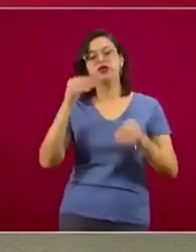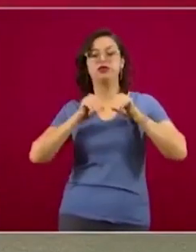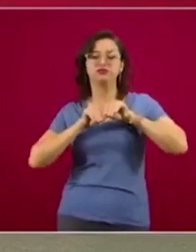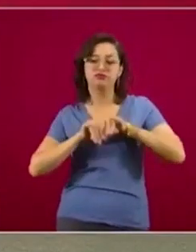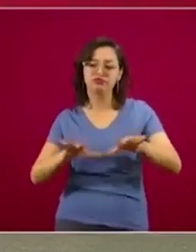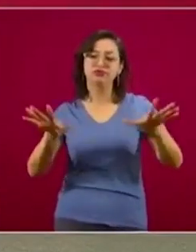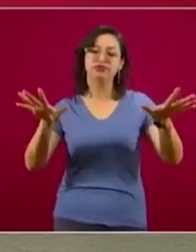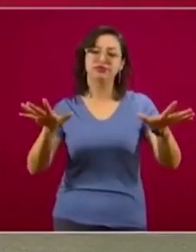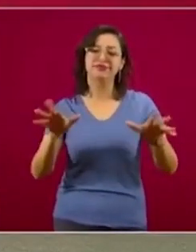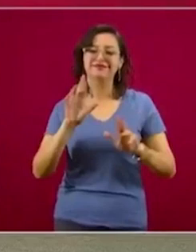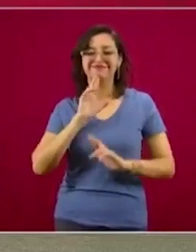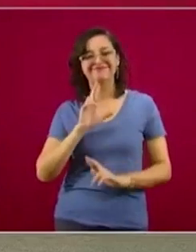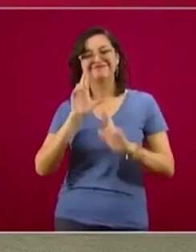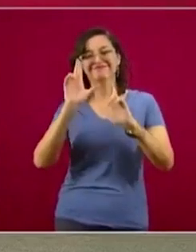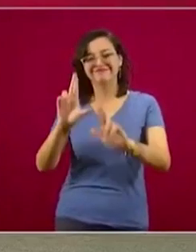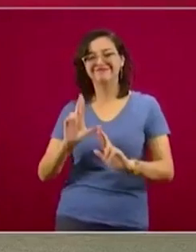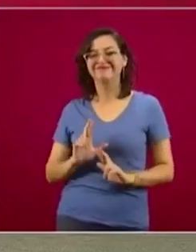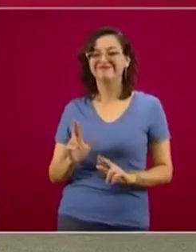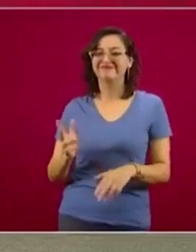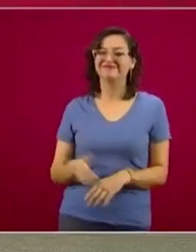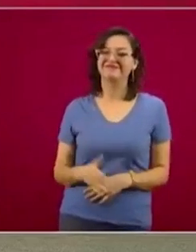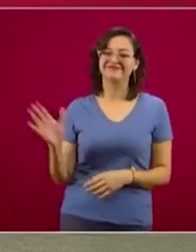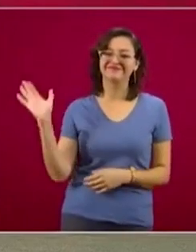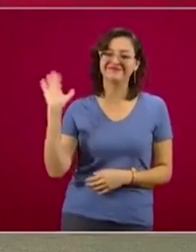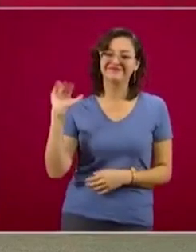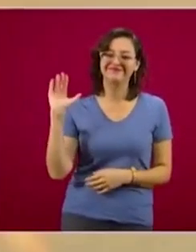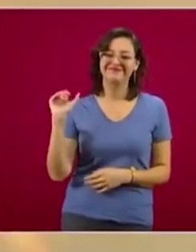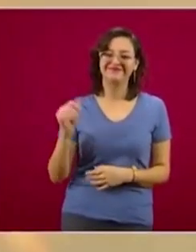Esperamos su respuesta, señor Hugo. ¡Adiós!